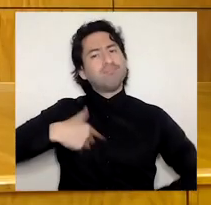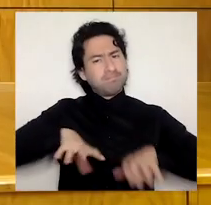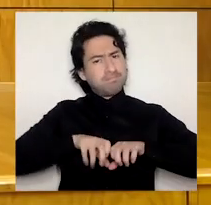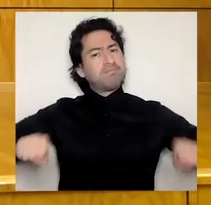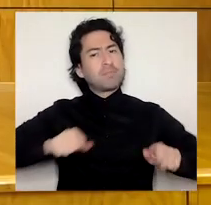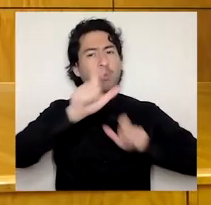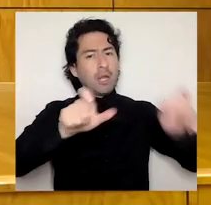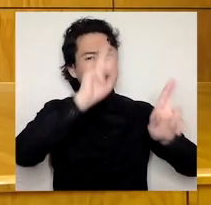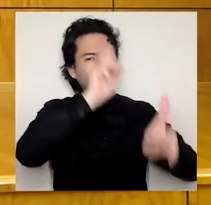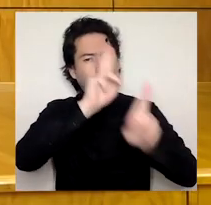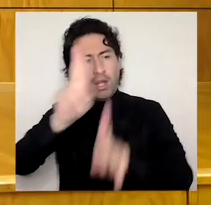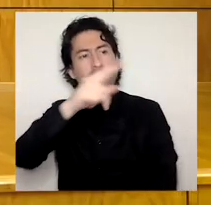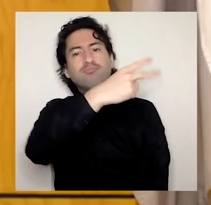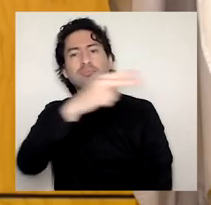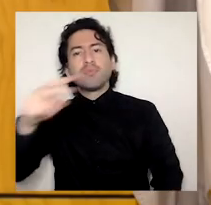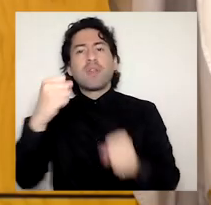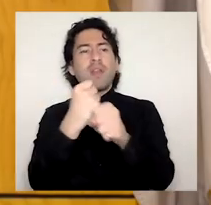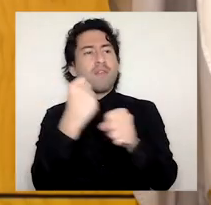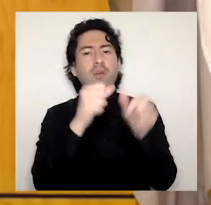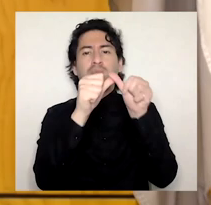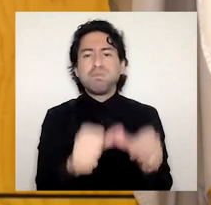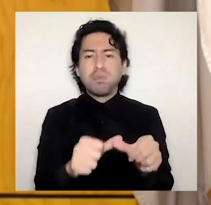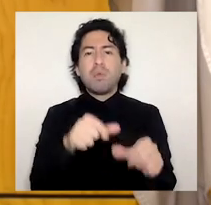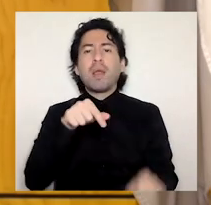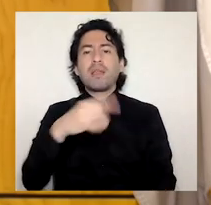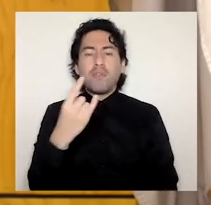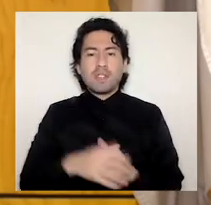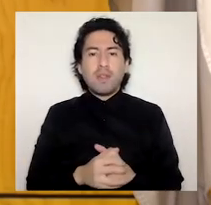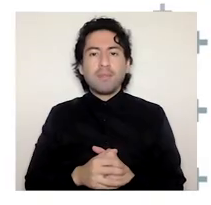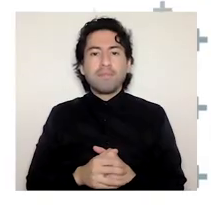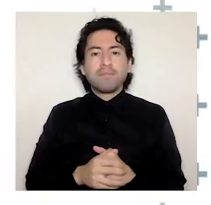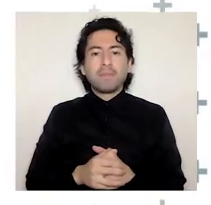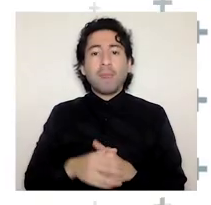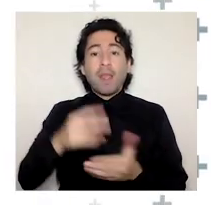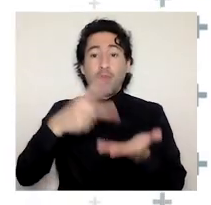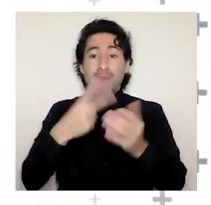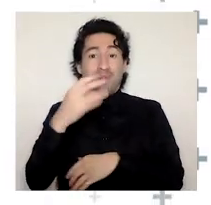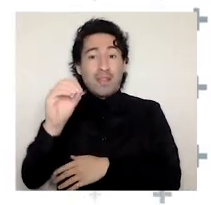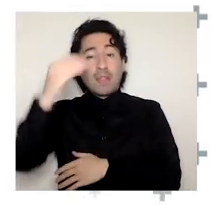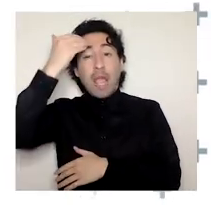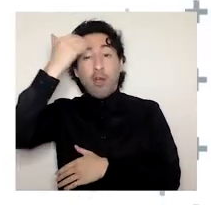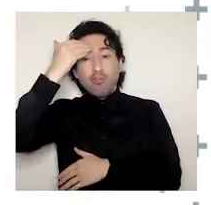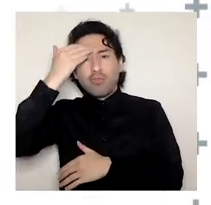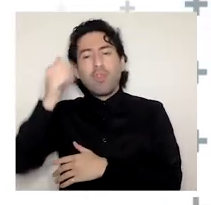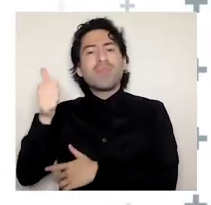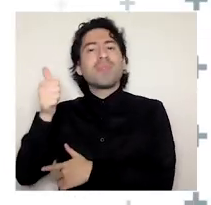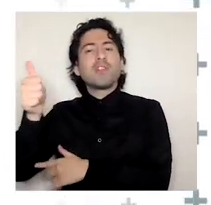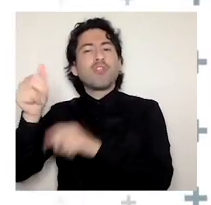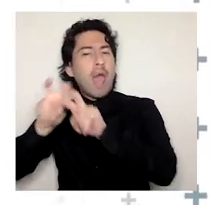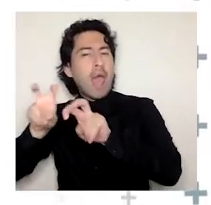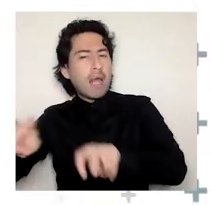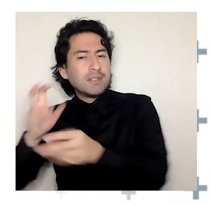En agosto de 2020 la Dirección de Análisis Institucional realizó un estudio en los tres